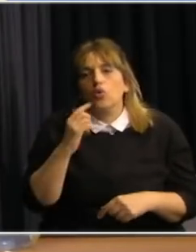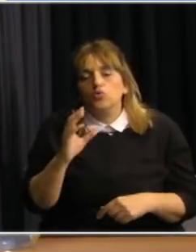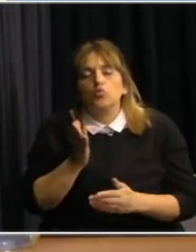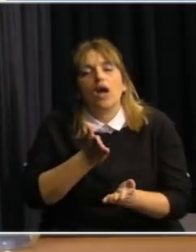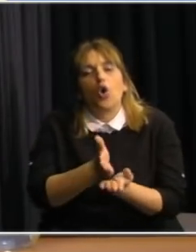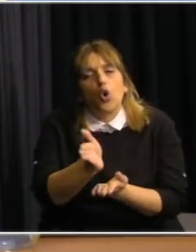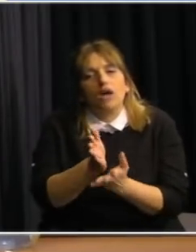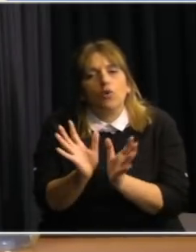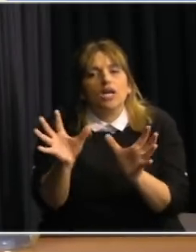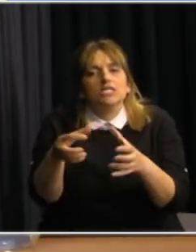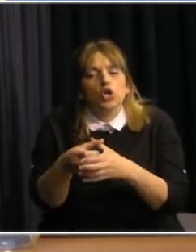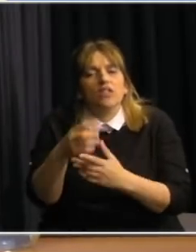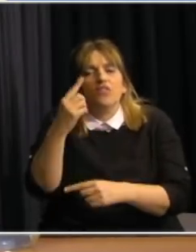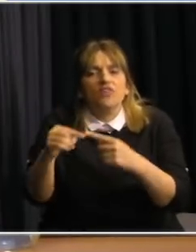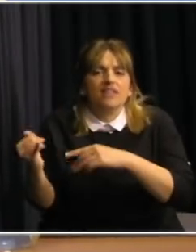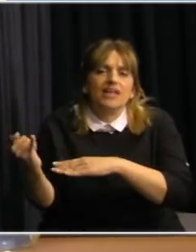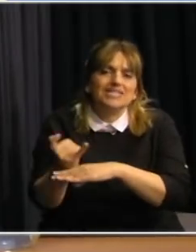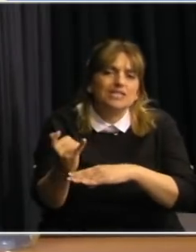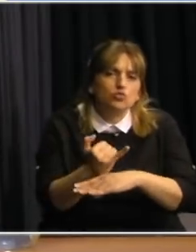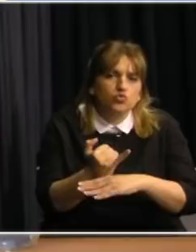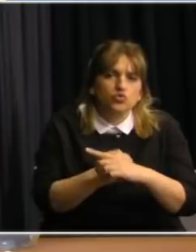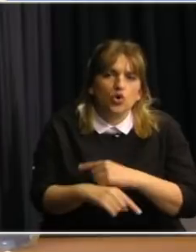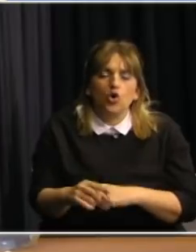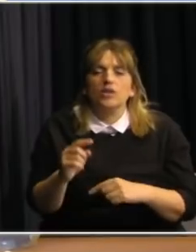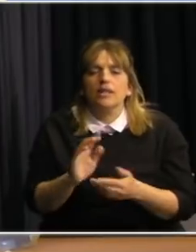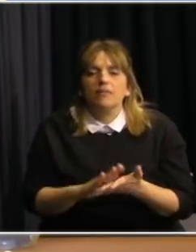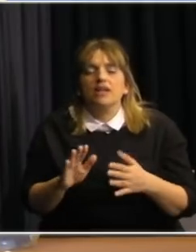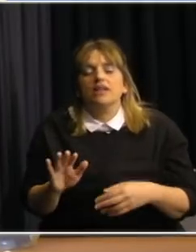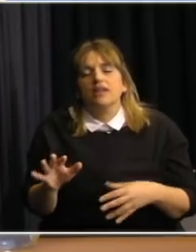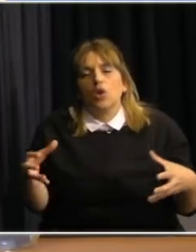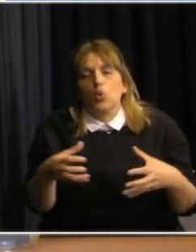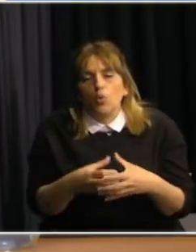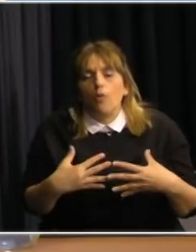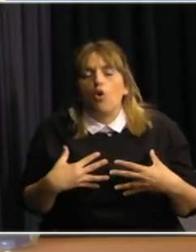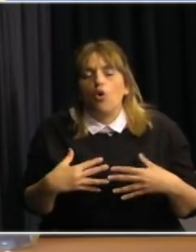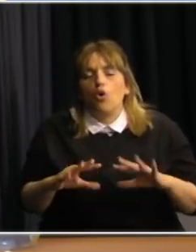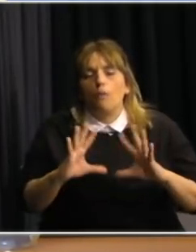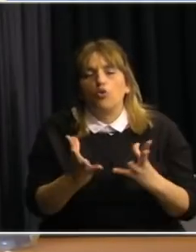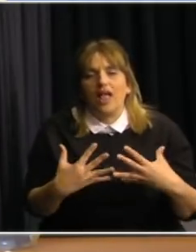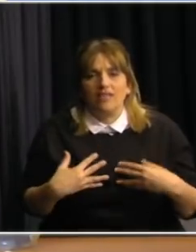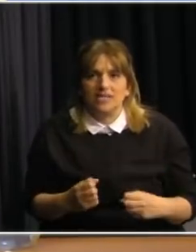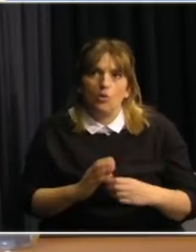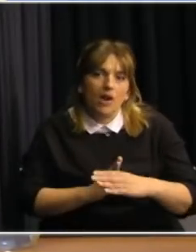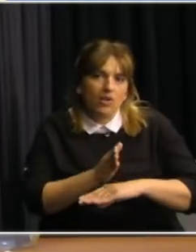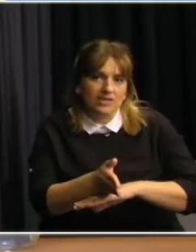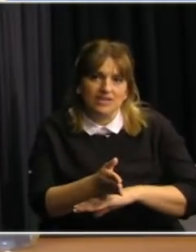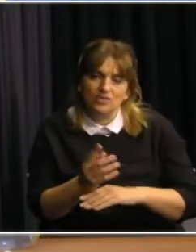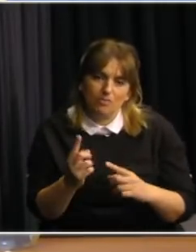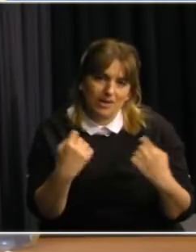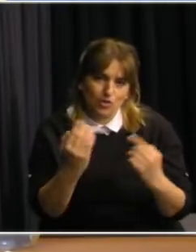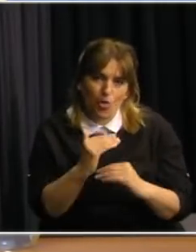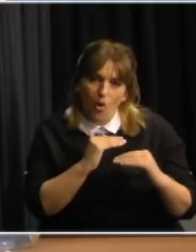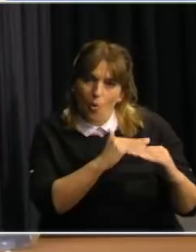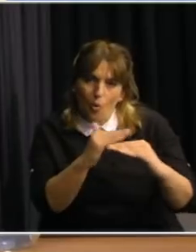colaboración entre varias instituciones, entre ellas la Organización Mundial de la Salud, para un acceso justo y equitativo a nivel